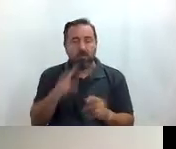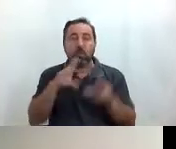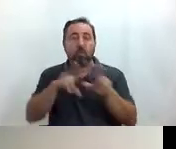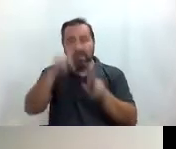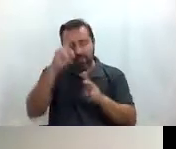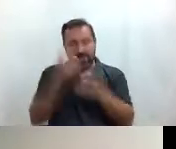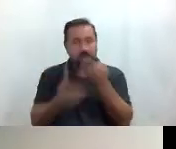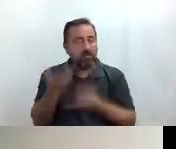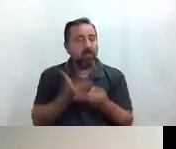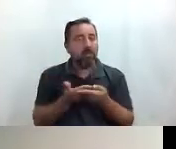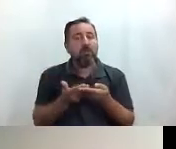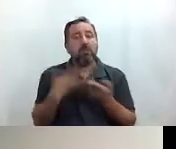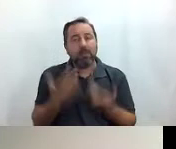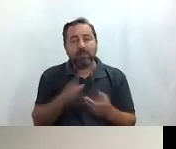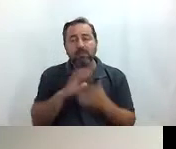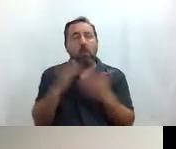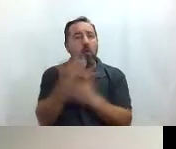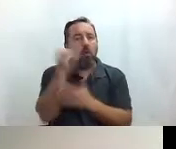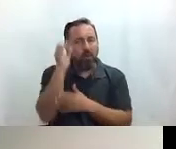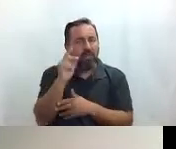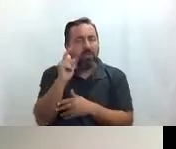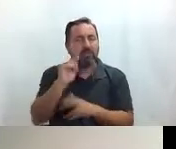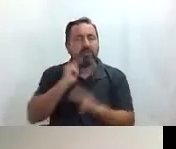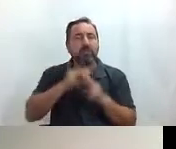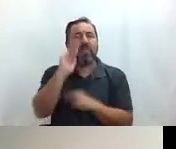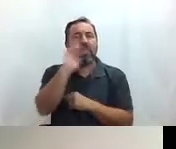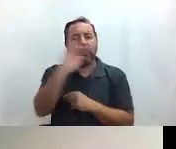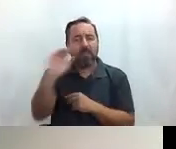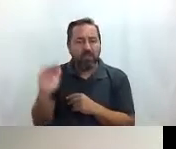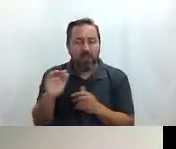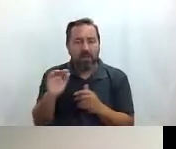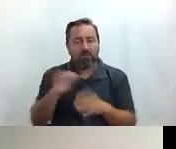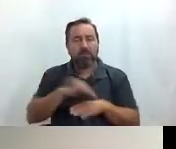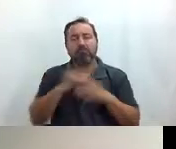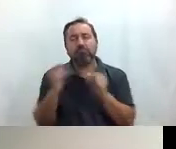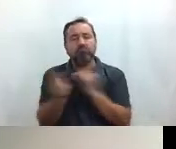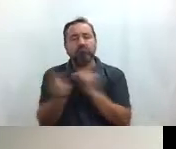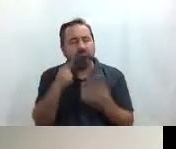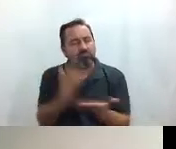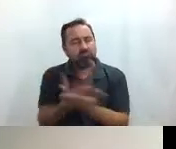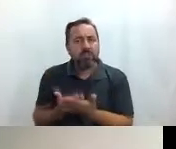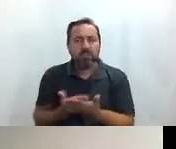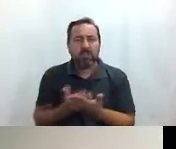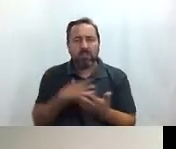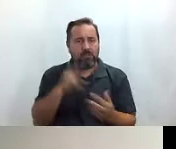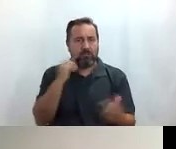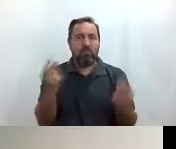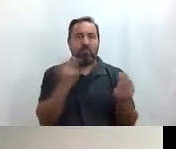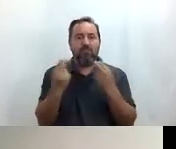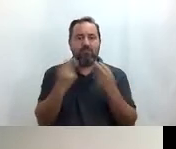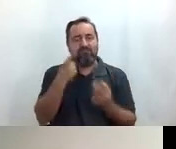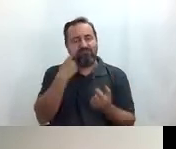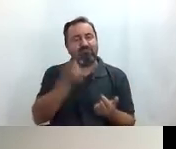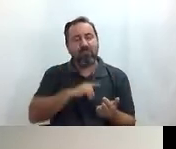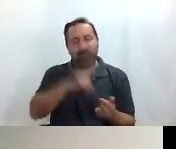pues fan trip y unas jornadas internacionales para poner sobre la mesa para dar a conocer Madrid como